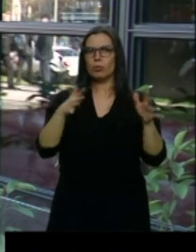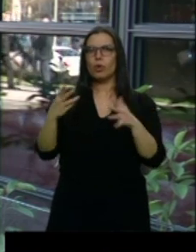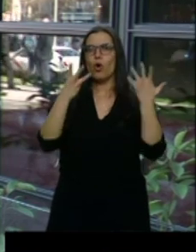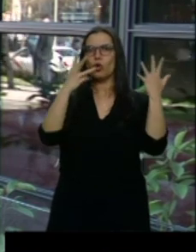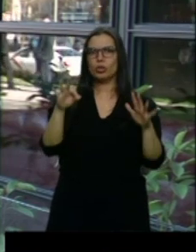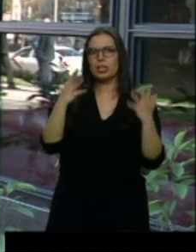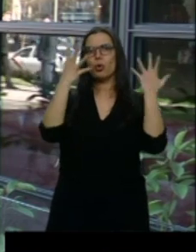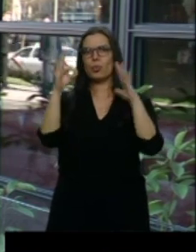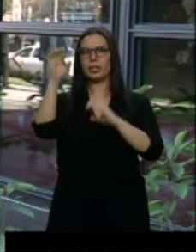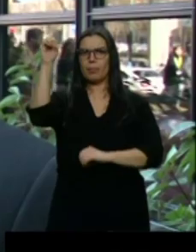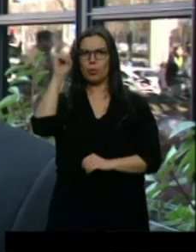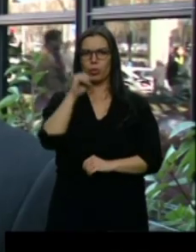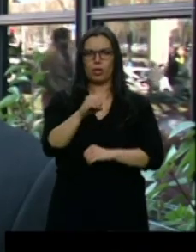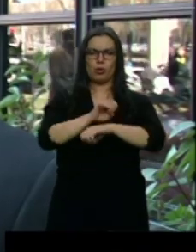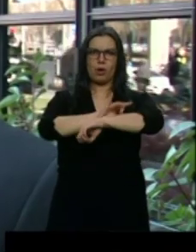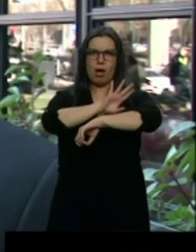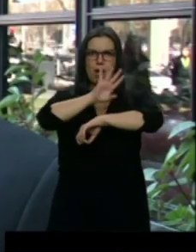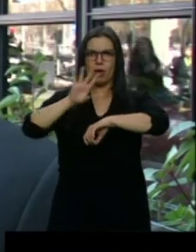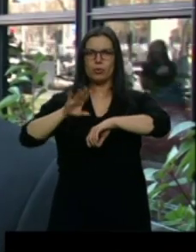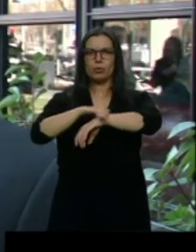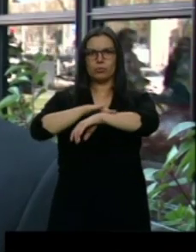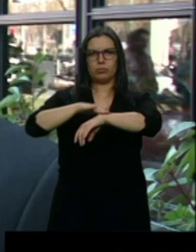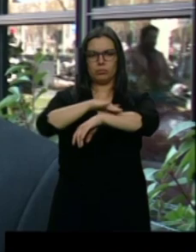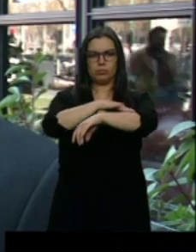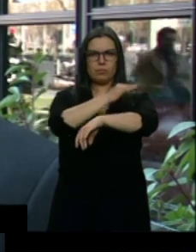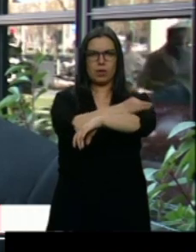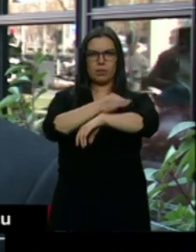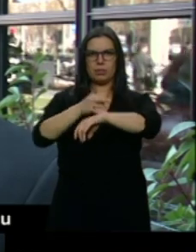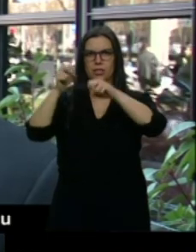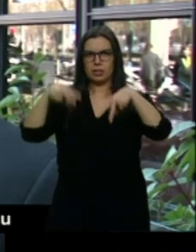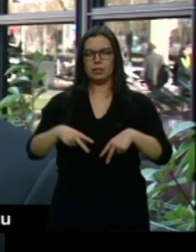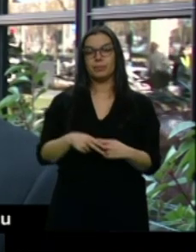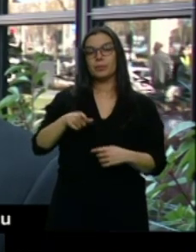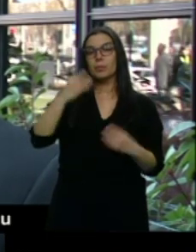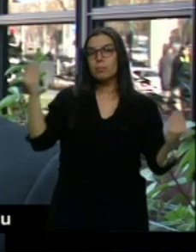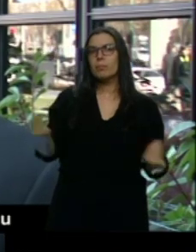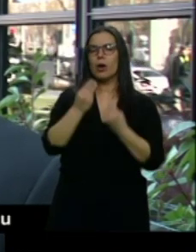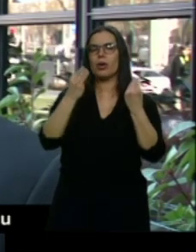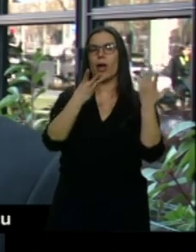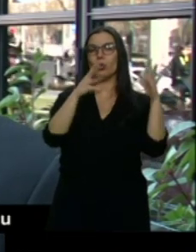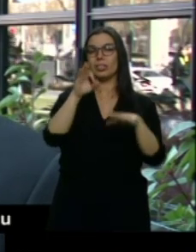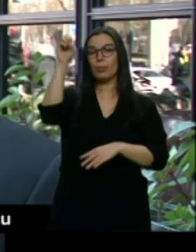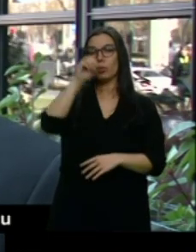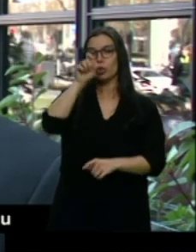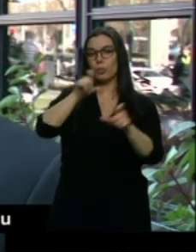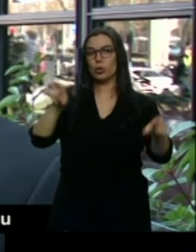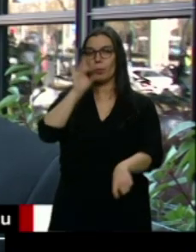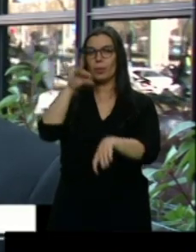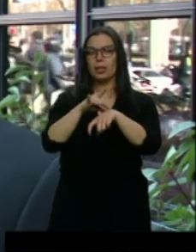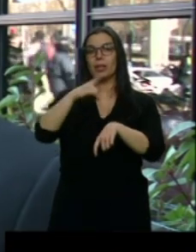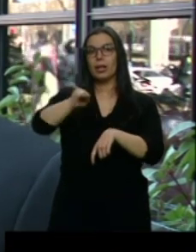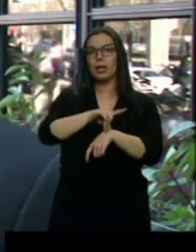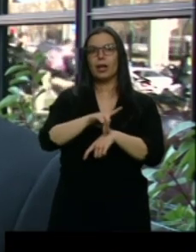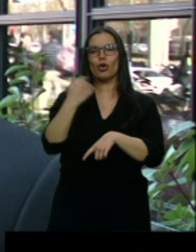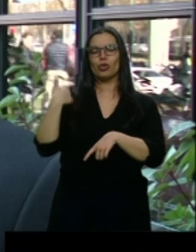de los pacientes. Eso se correlaciona con una mejoría muy importante, un 80% de los pacientes. Para ellos la psoriasis deja de tener un